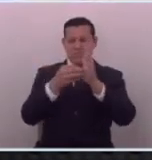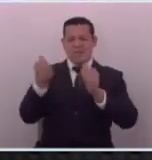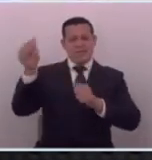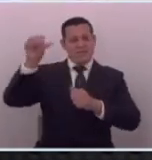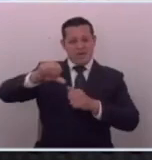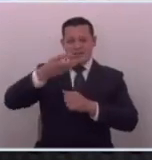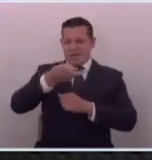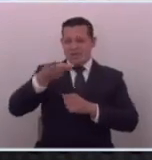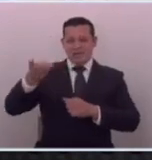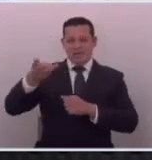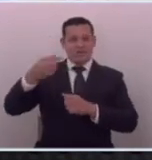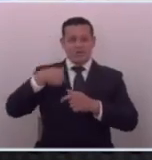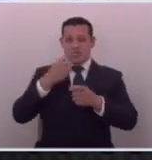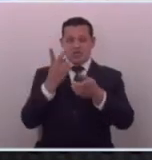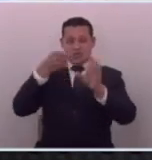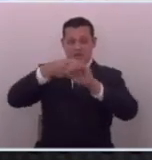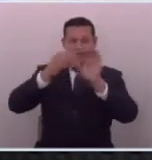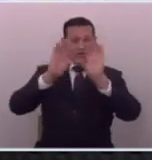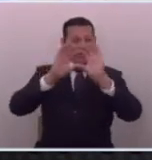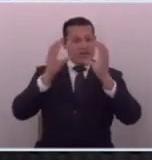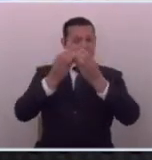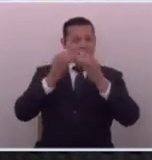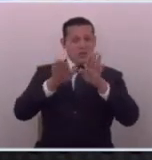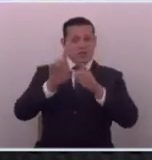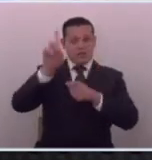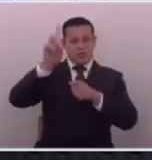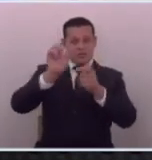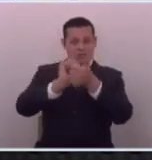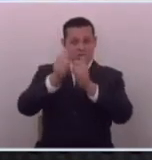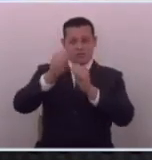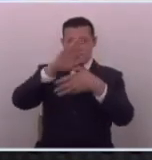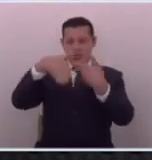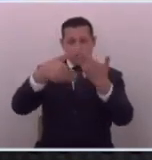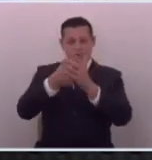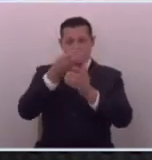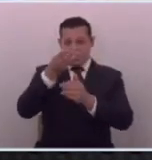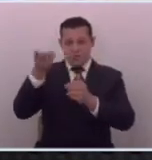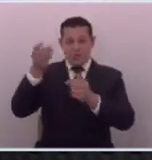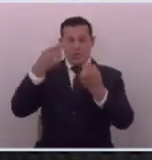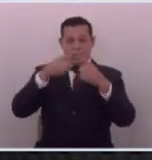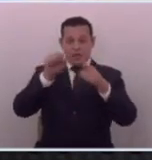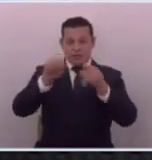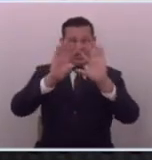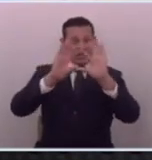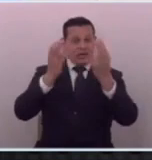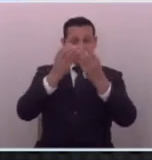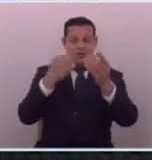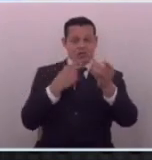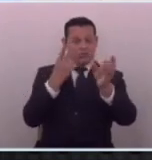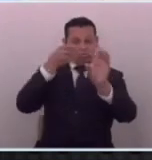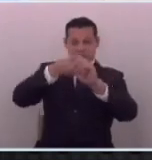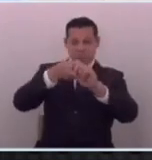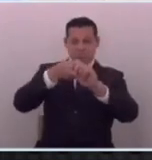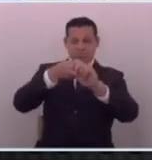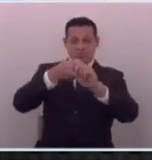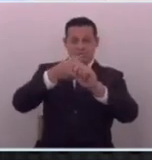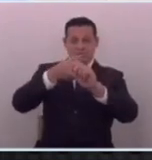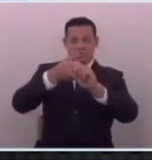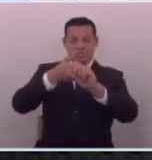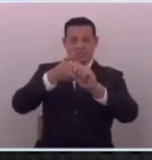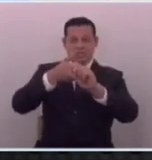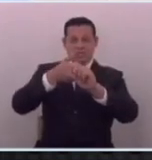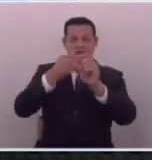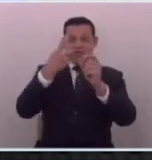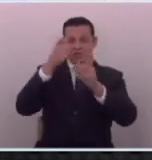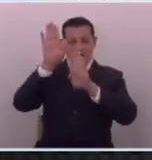mi mamá decía que no entraba a clases cosa que era verdad pero gracias a Dios pasaba todas las metarias pero esa clase yo no entré a la de insulto a las fuentes